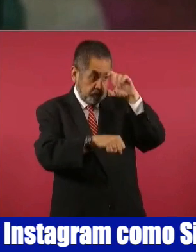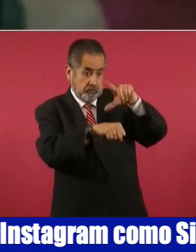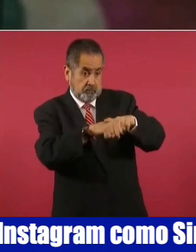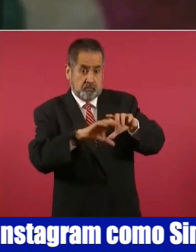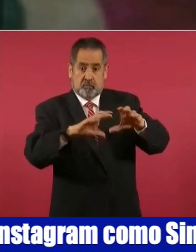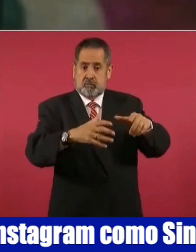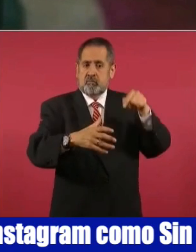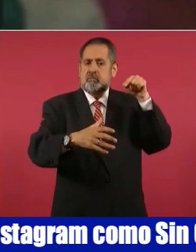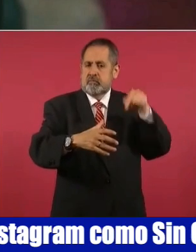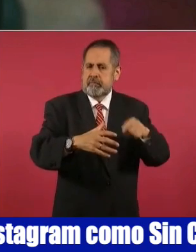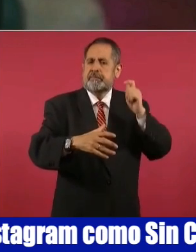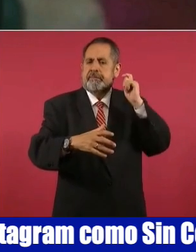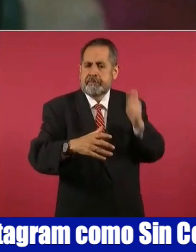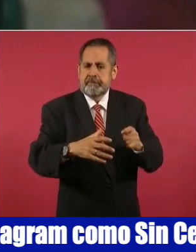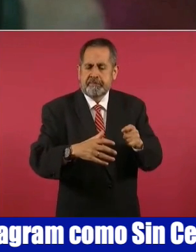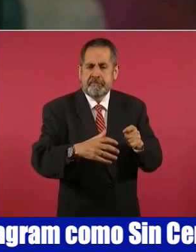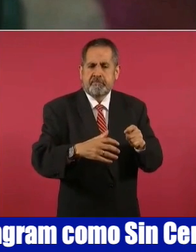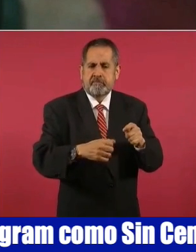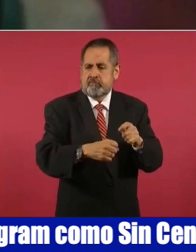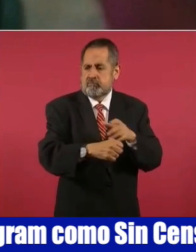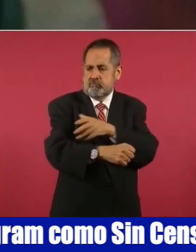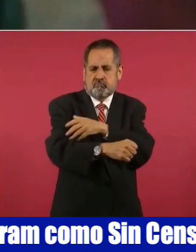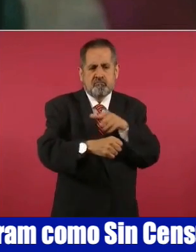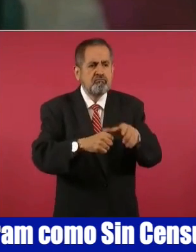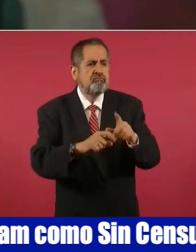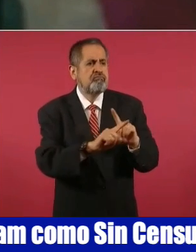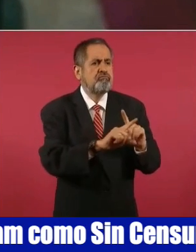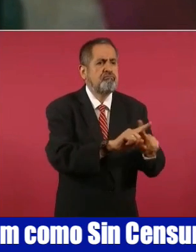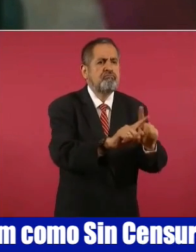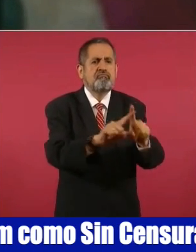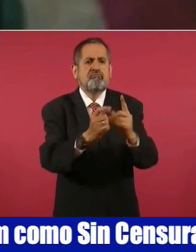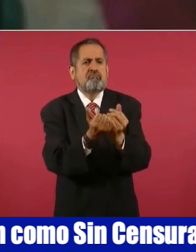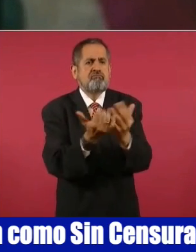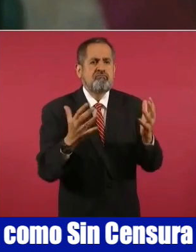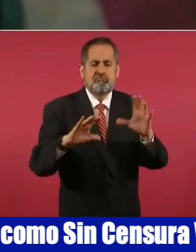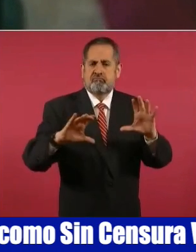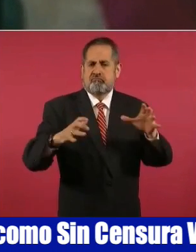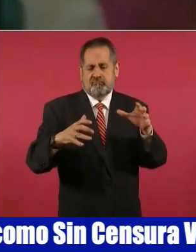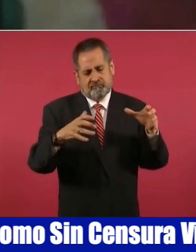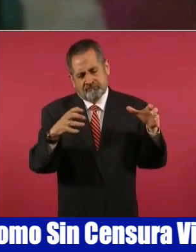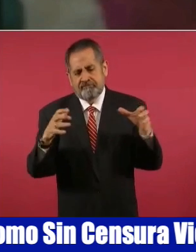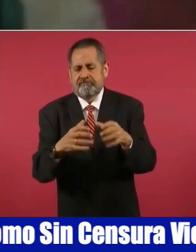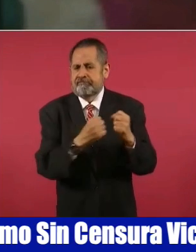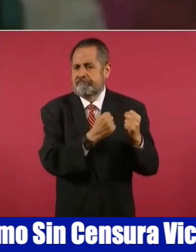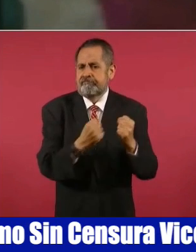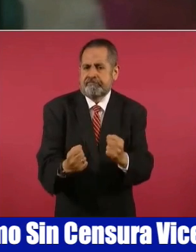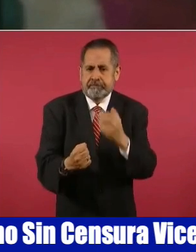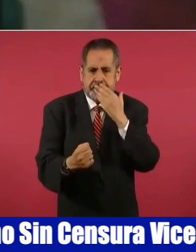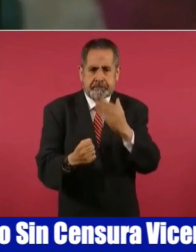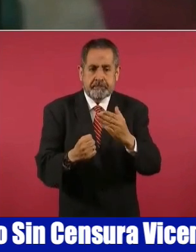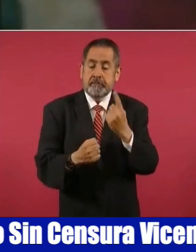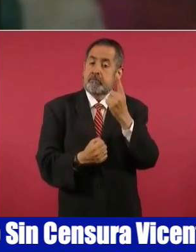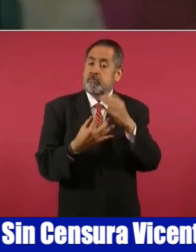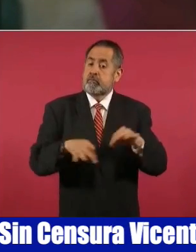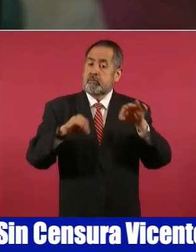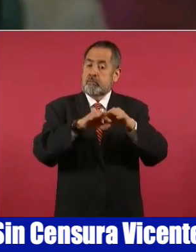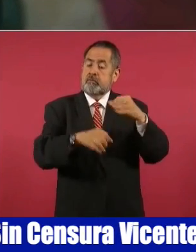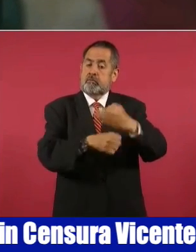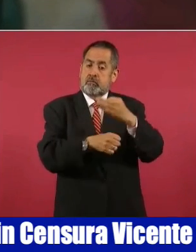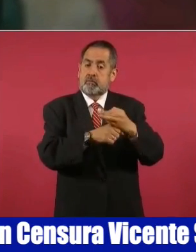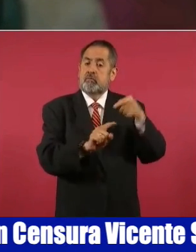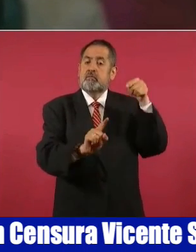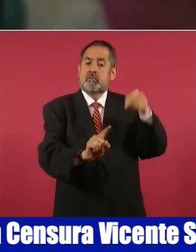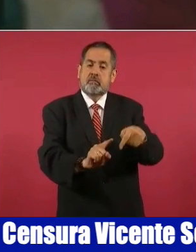es el poder de lo múltiple. Tiene en abono, casi en exclusiva hoy en día,